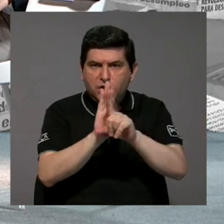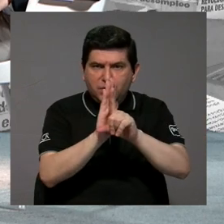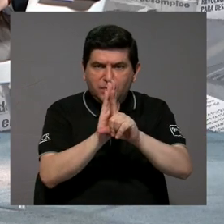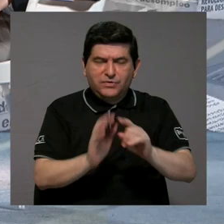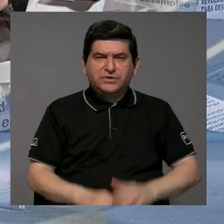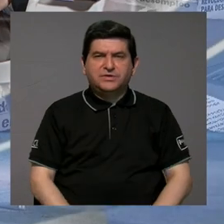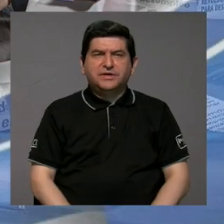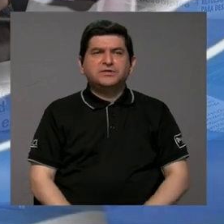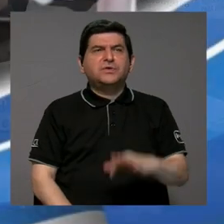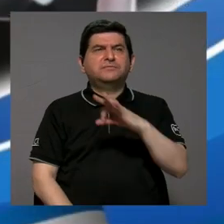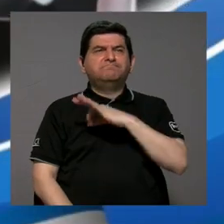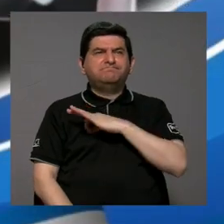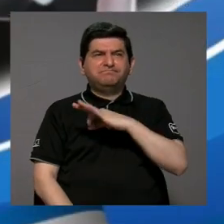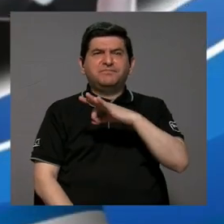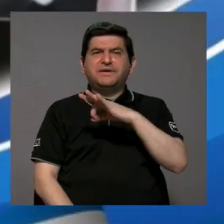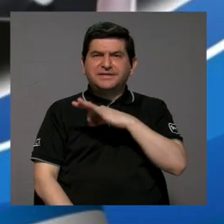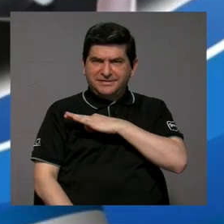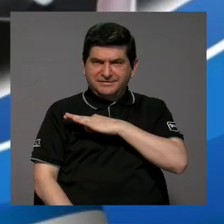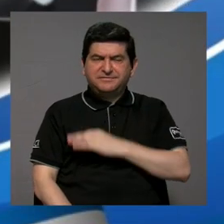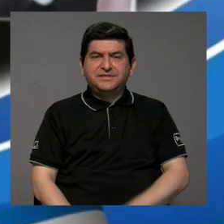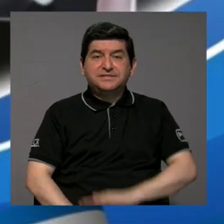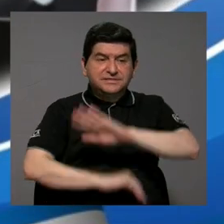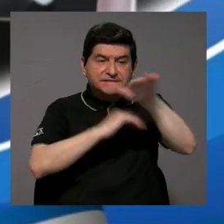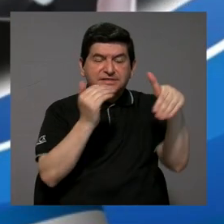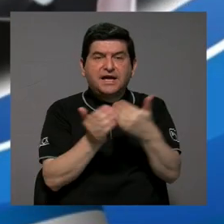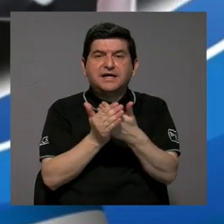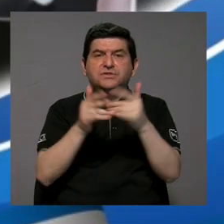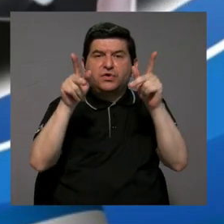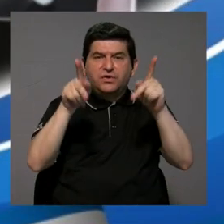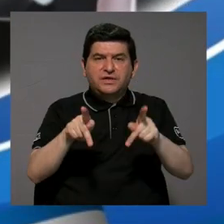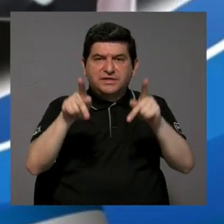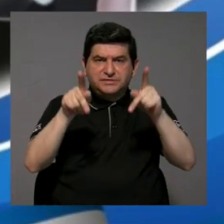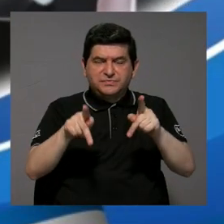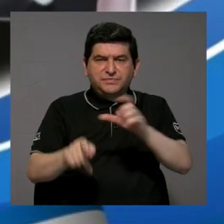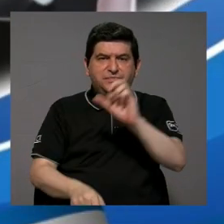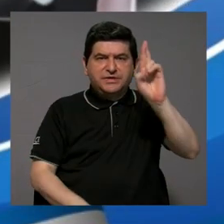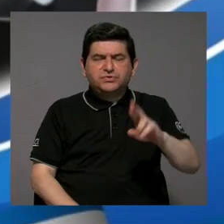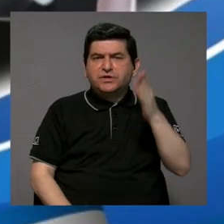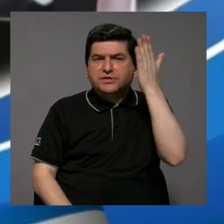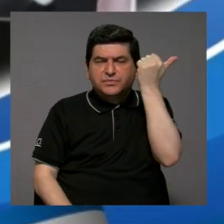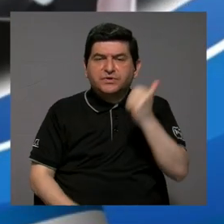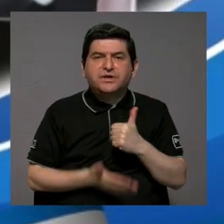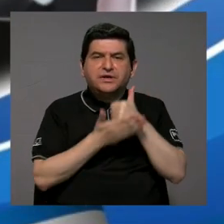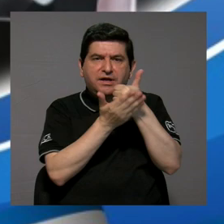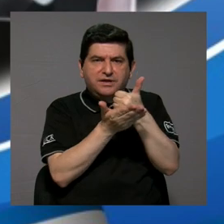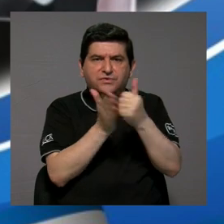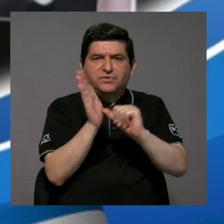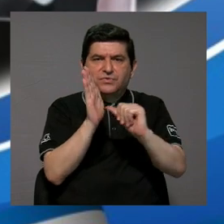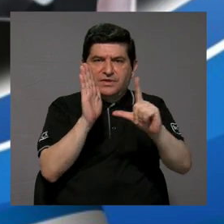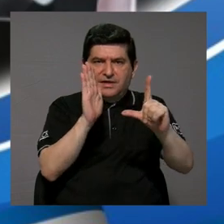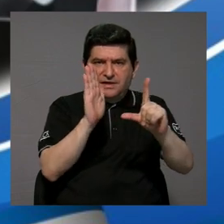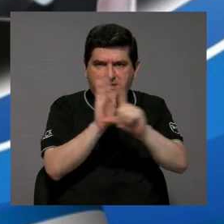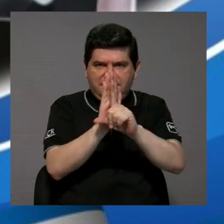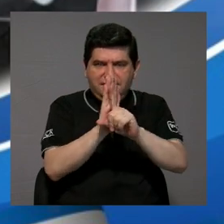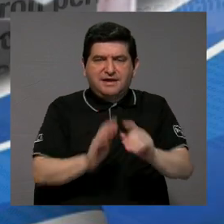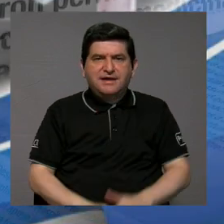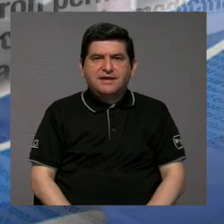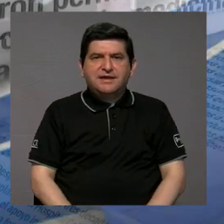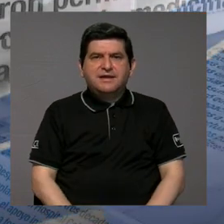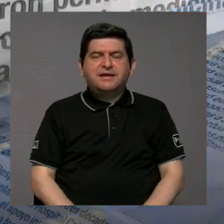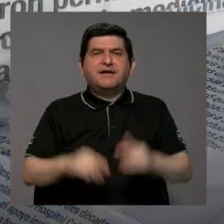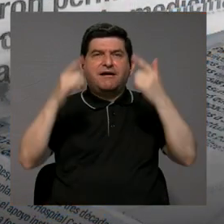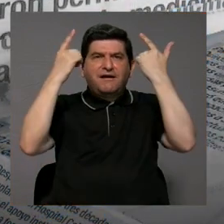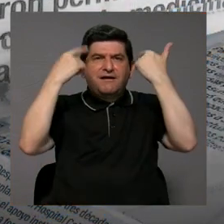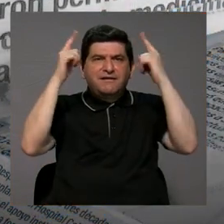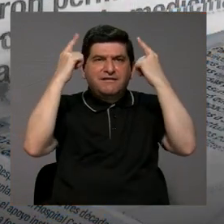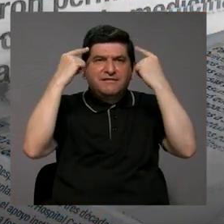beneficia a todos los costarricenses porque ayuda a que la Asamblea Legislativa sea más